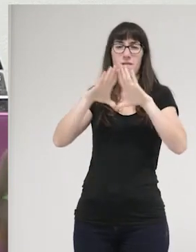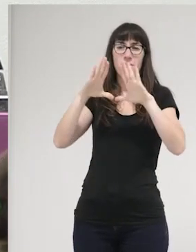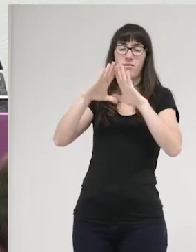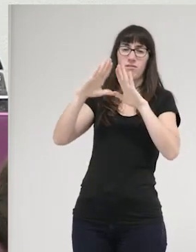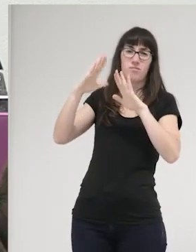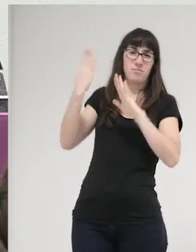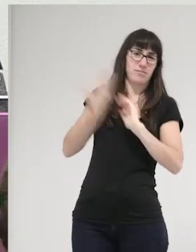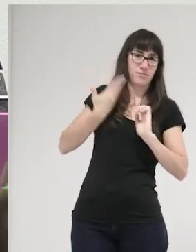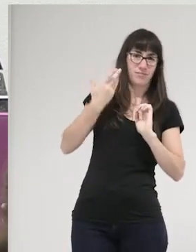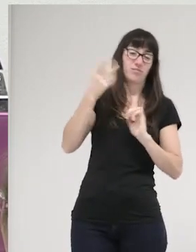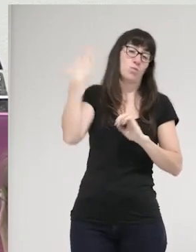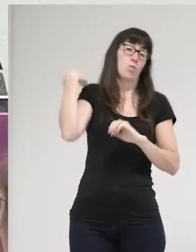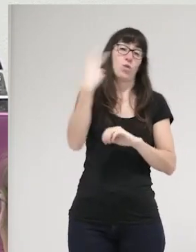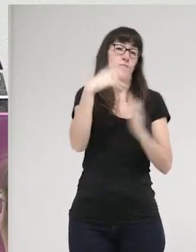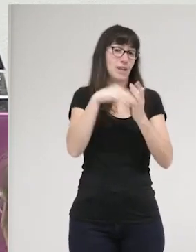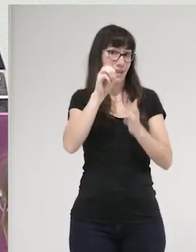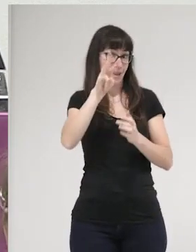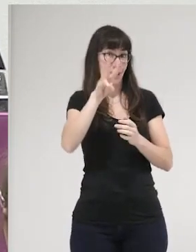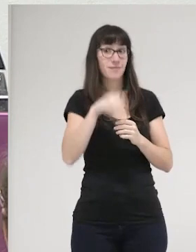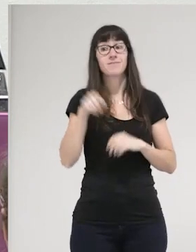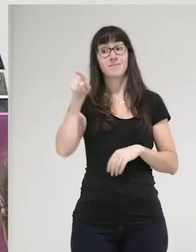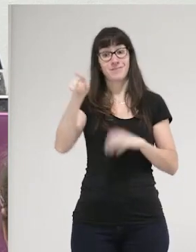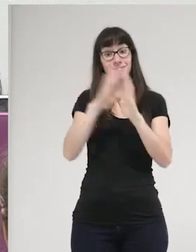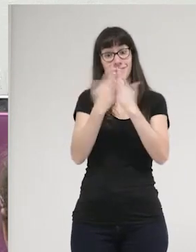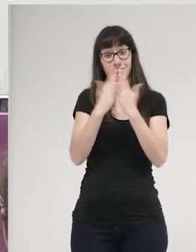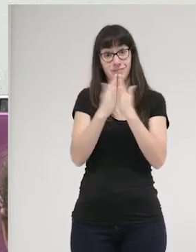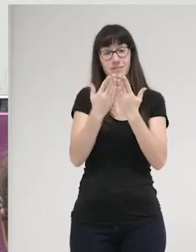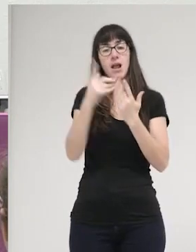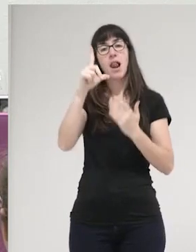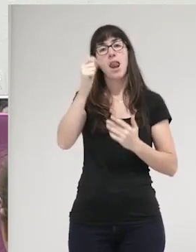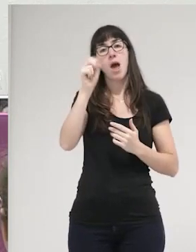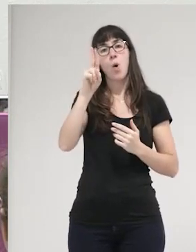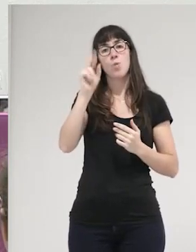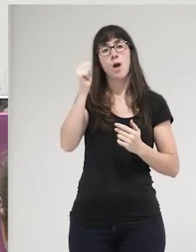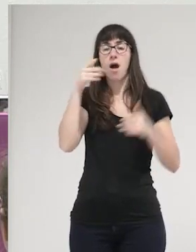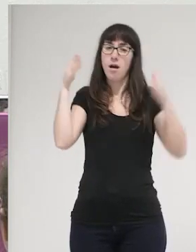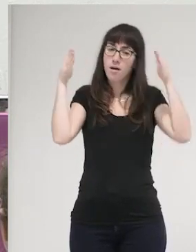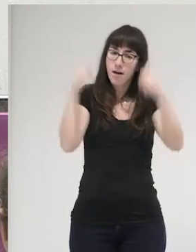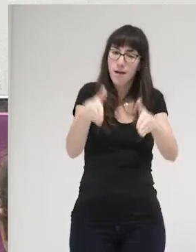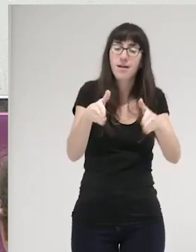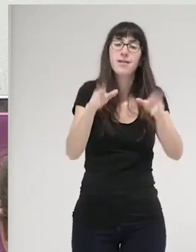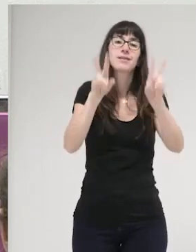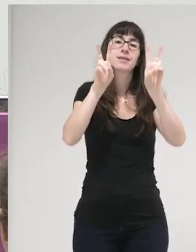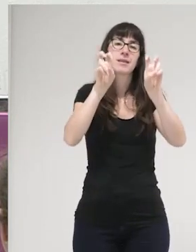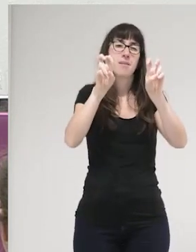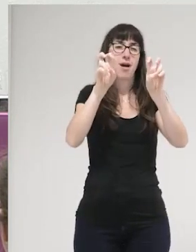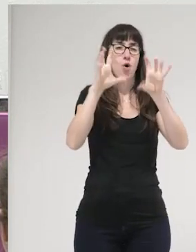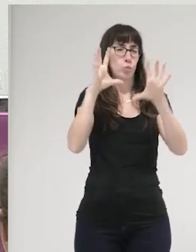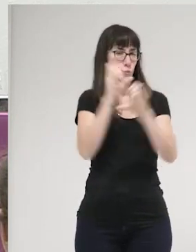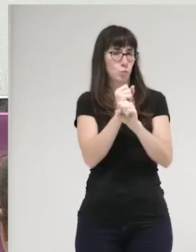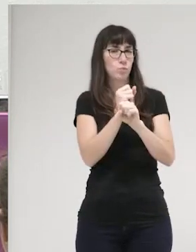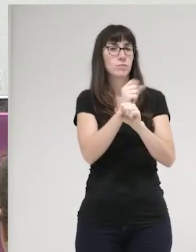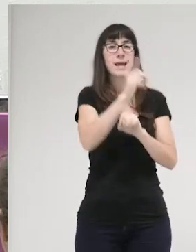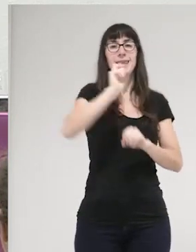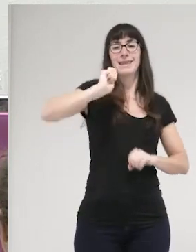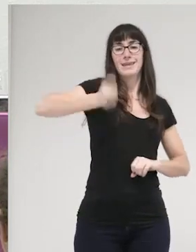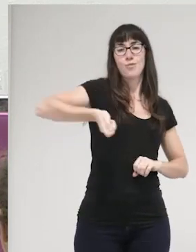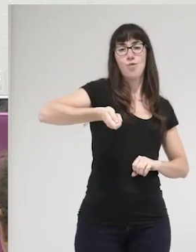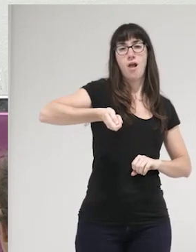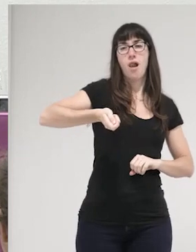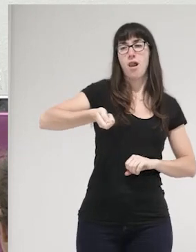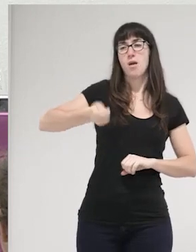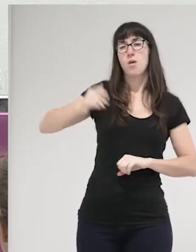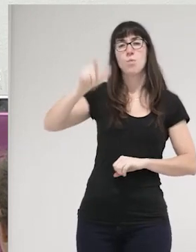En esa ocasión, Laura Macaya centró su mirada en el lado oscuro, es decir, en el trato que los tribunales dan a las malas